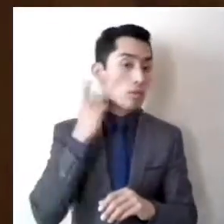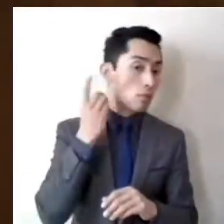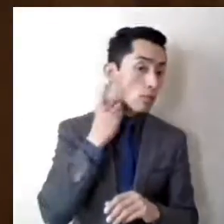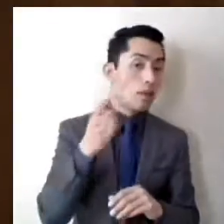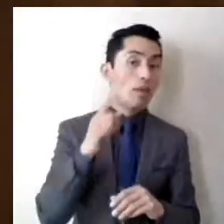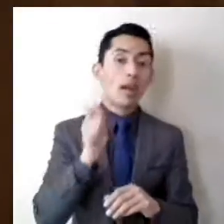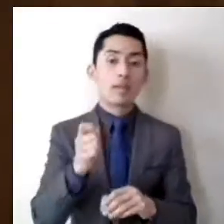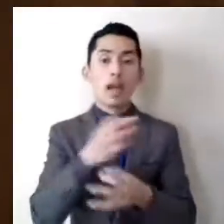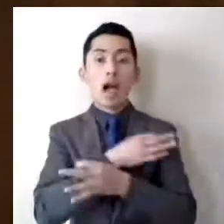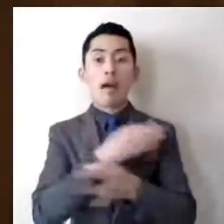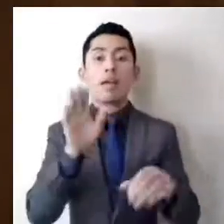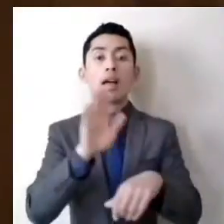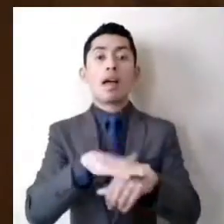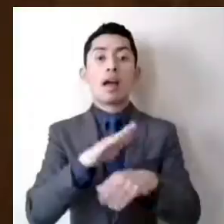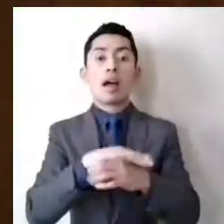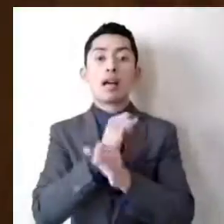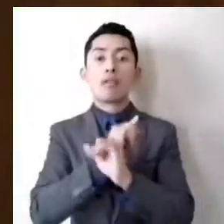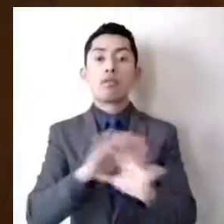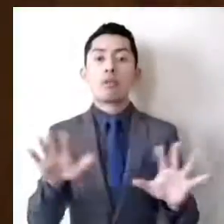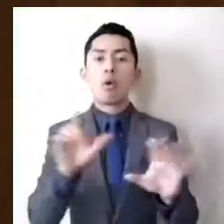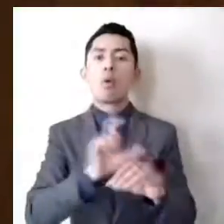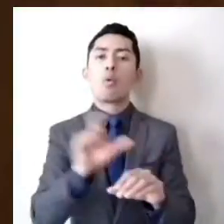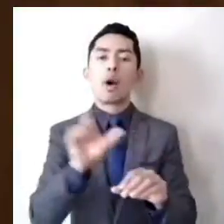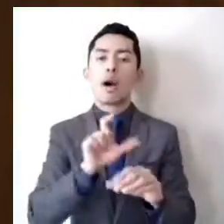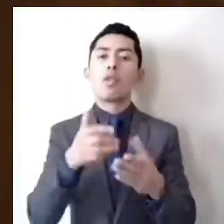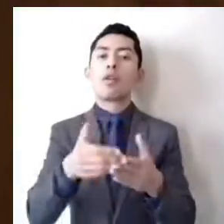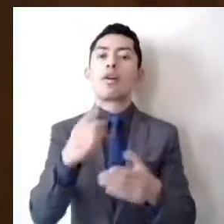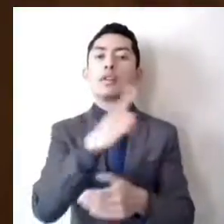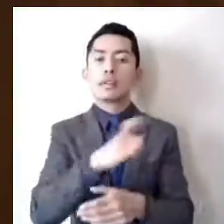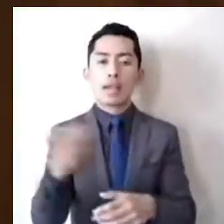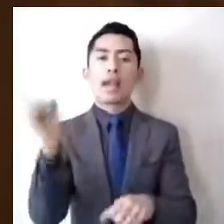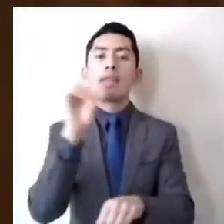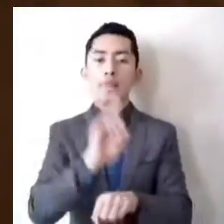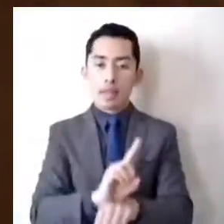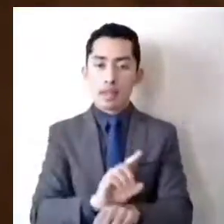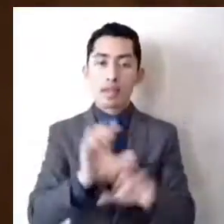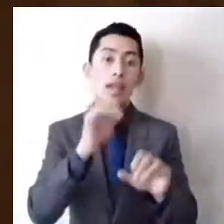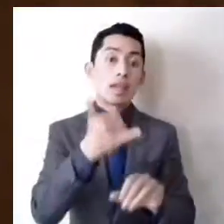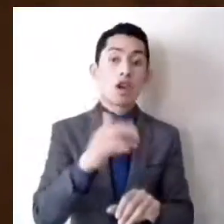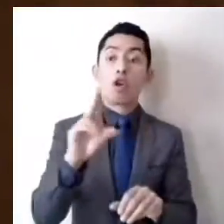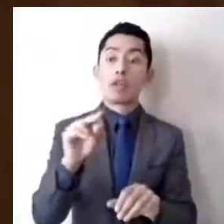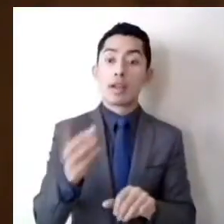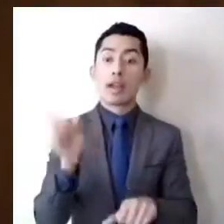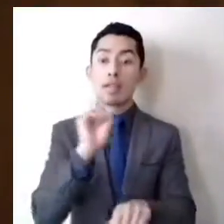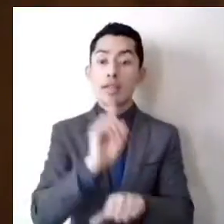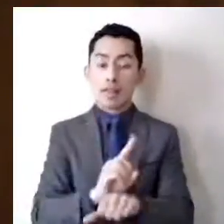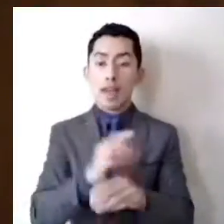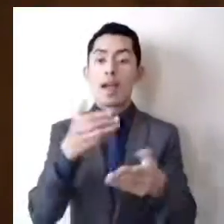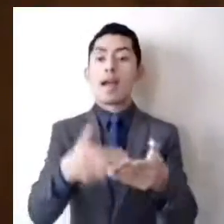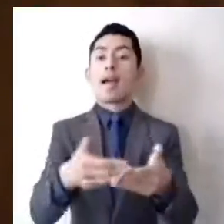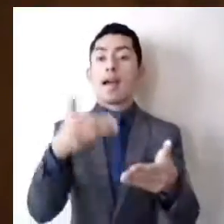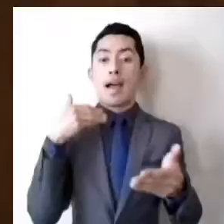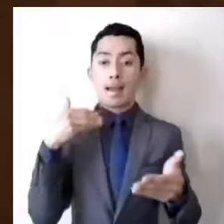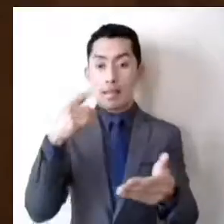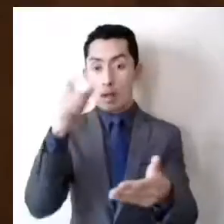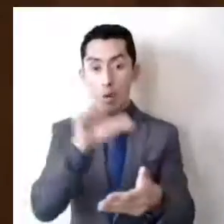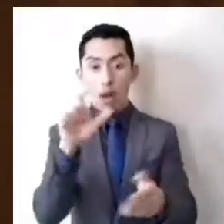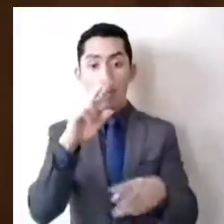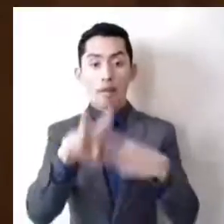expidan por lo menos 100 y 80 días previos al día de la votación,